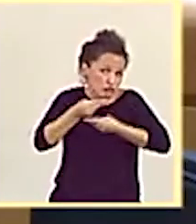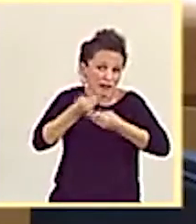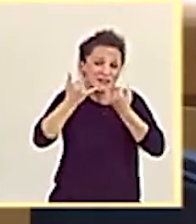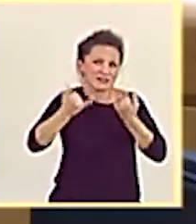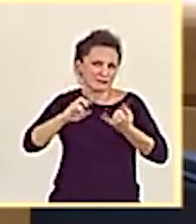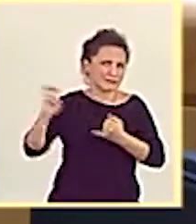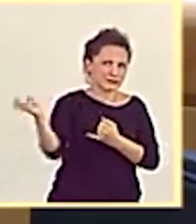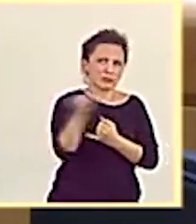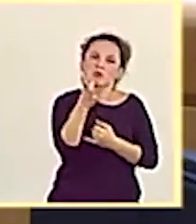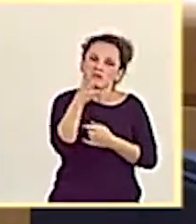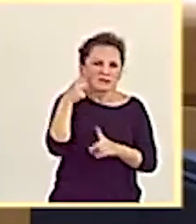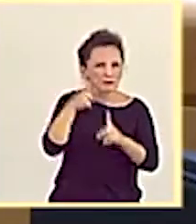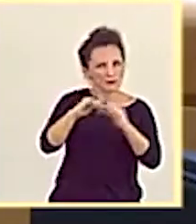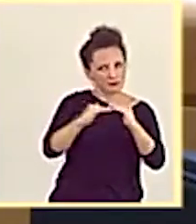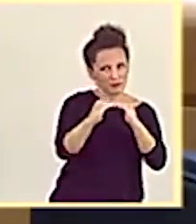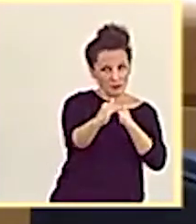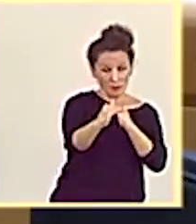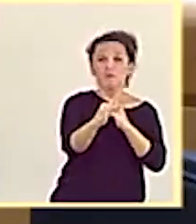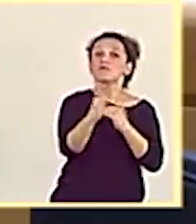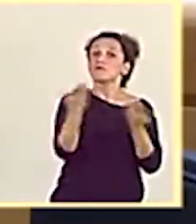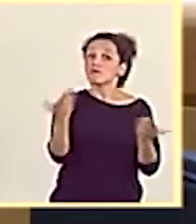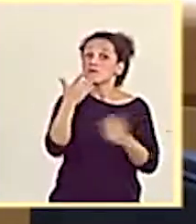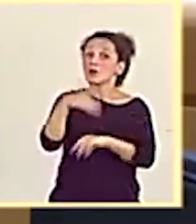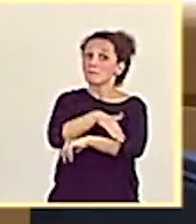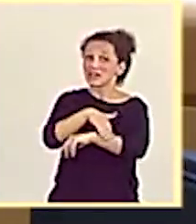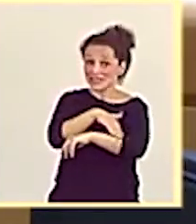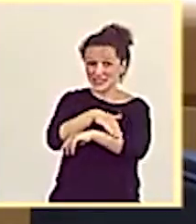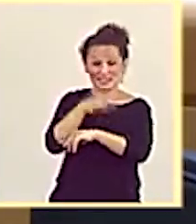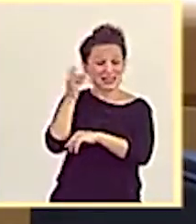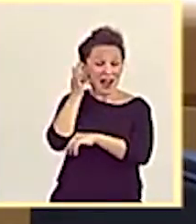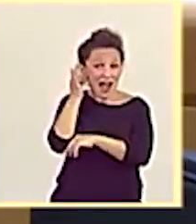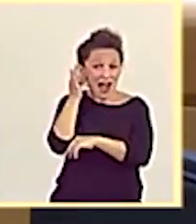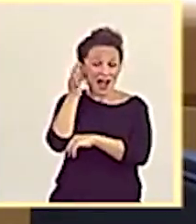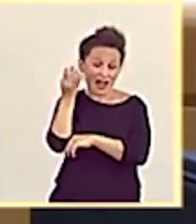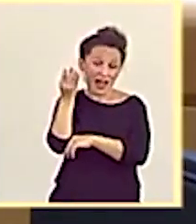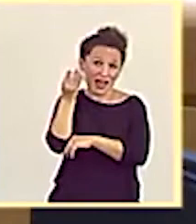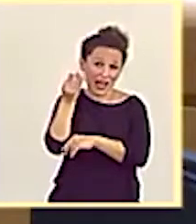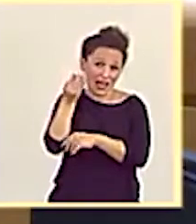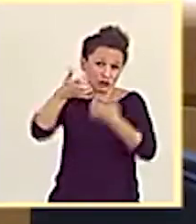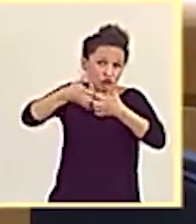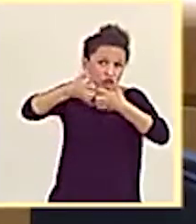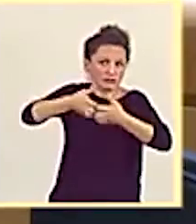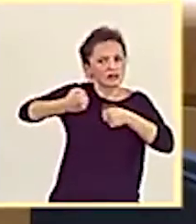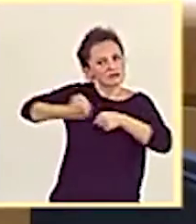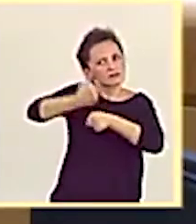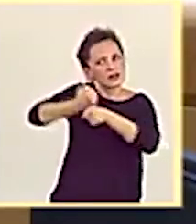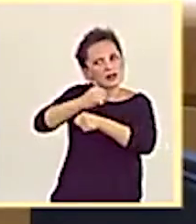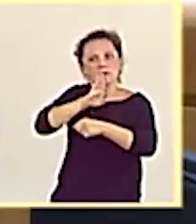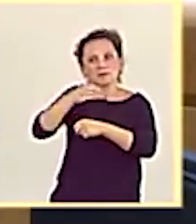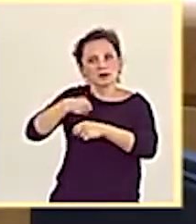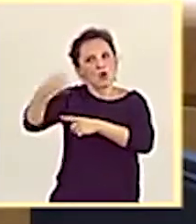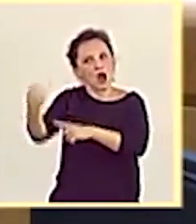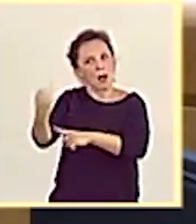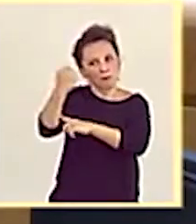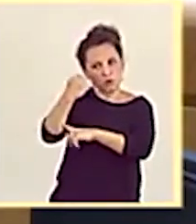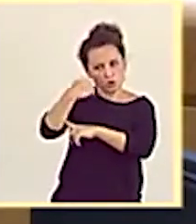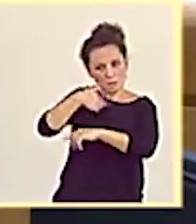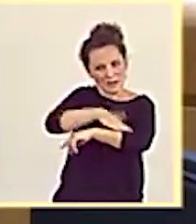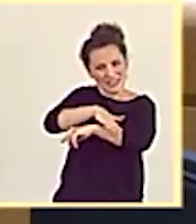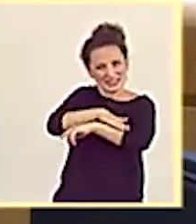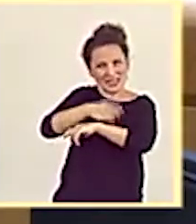particularmente importante y, por eso, la ministra de Industria viene trabajando con apoyo desde mi ministerio en un estatuto de